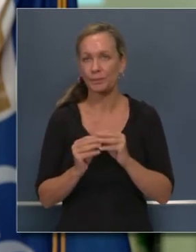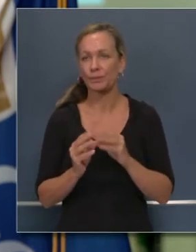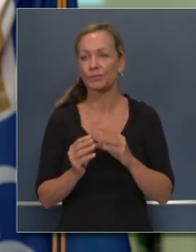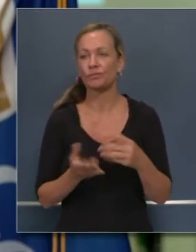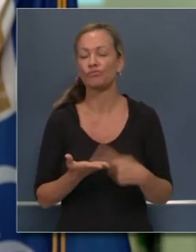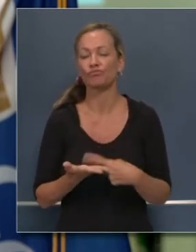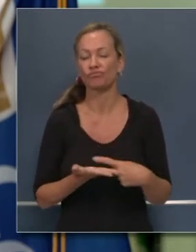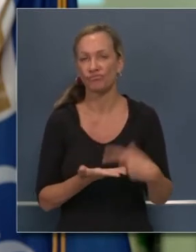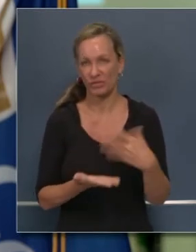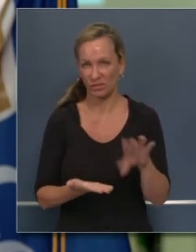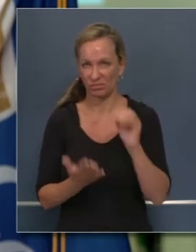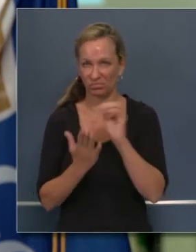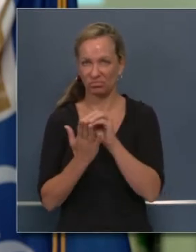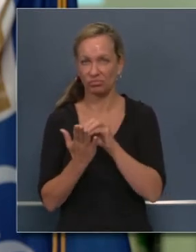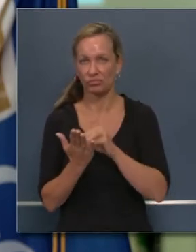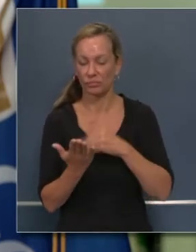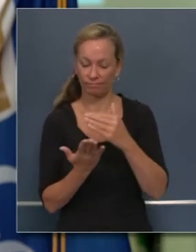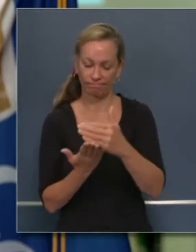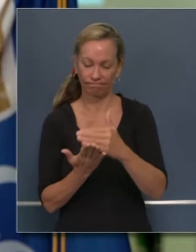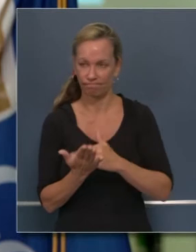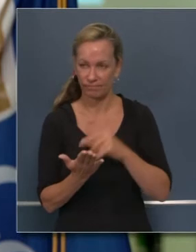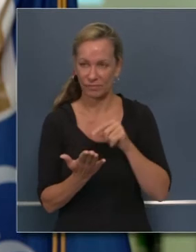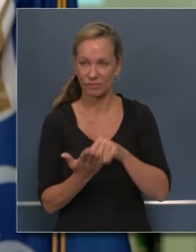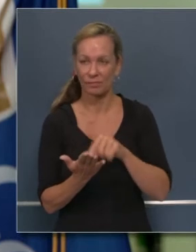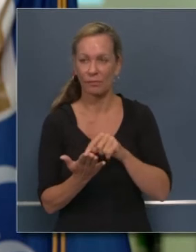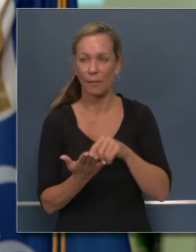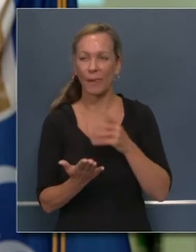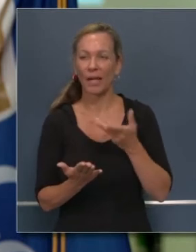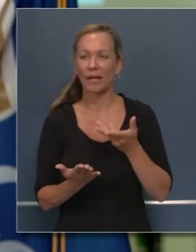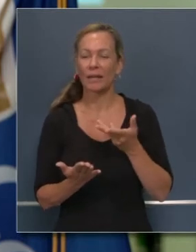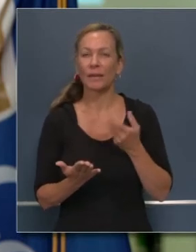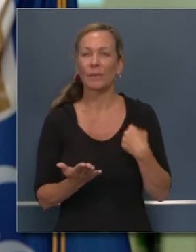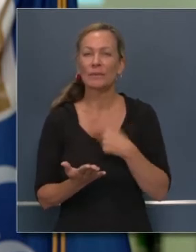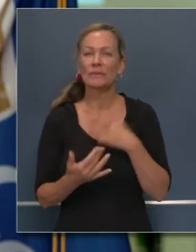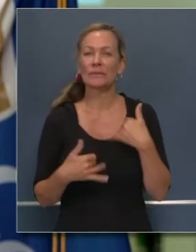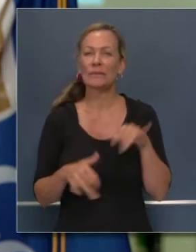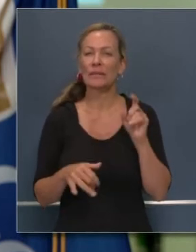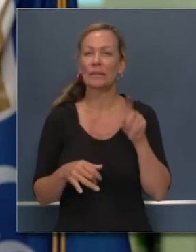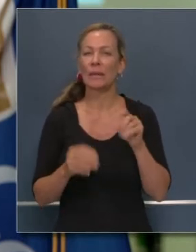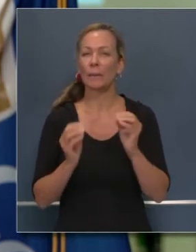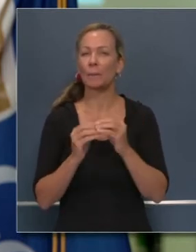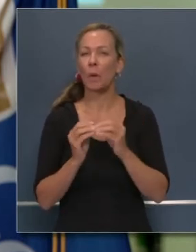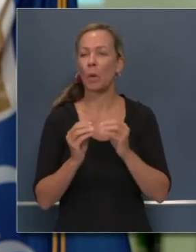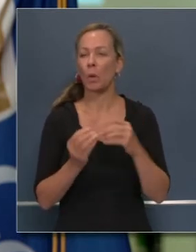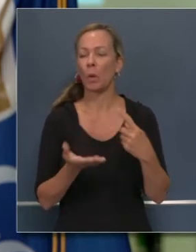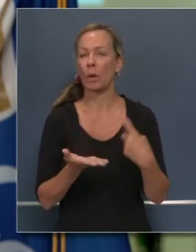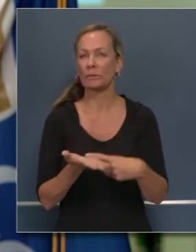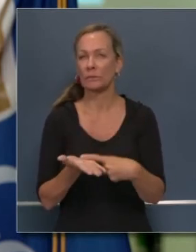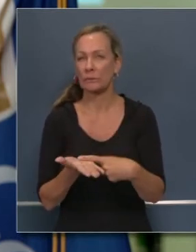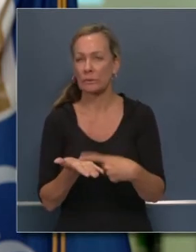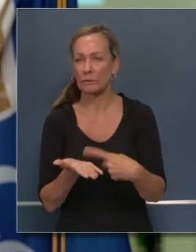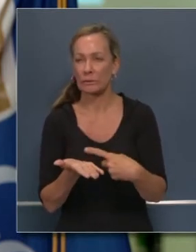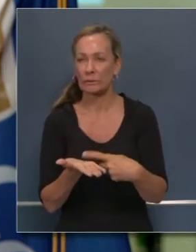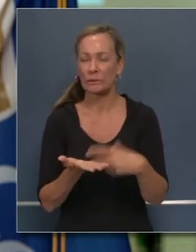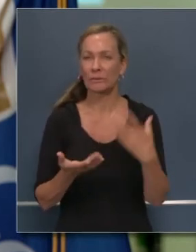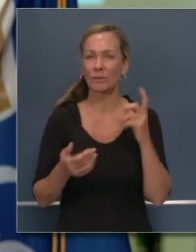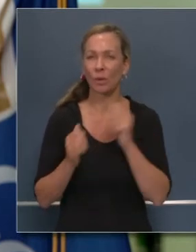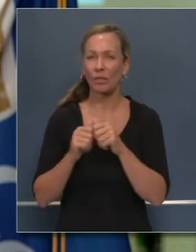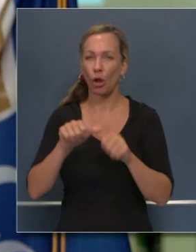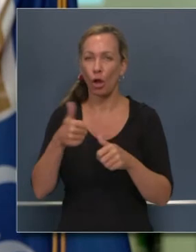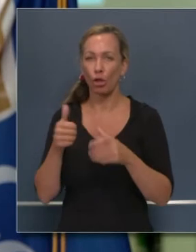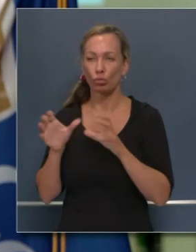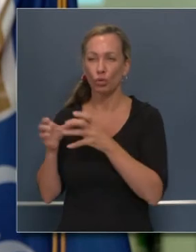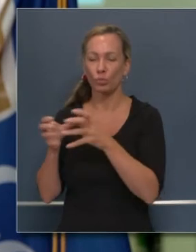esas guías y recomendaciones y trabajaré con otros, no solamente en la industria, pero fuera de nuestros